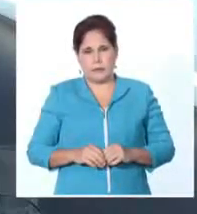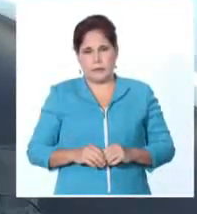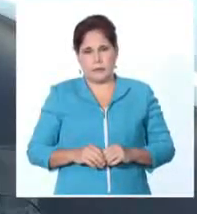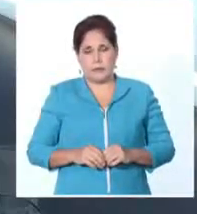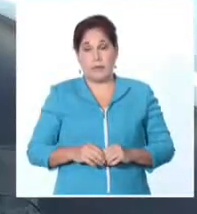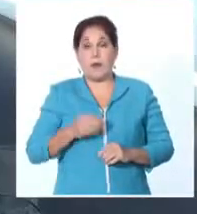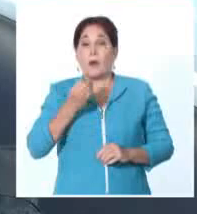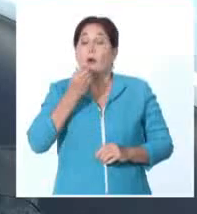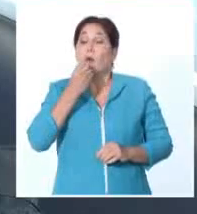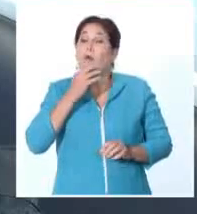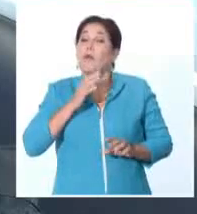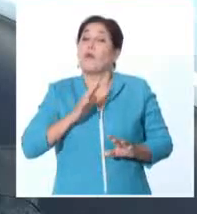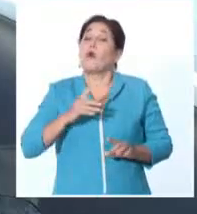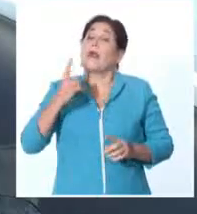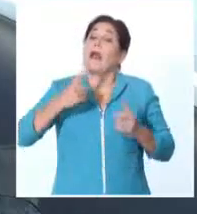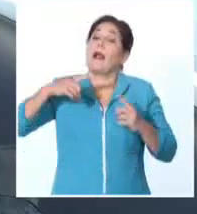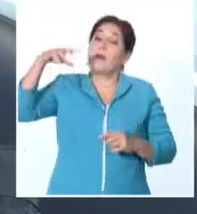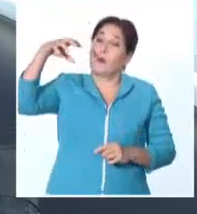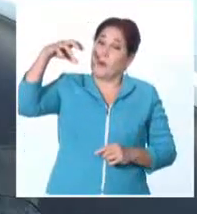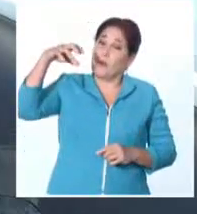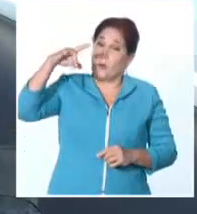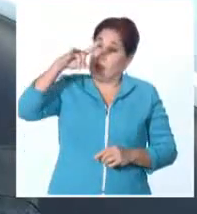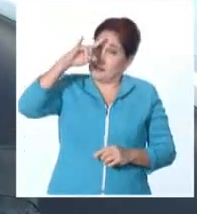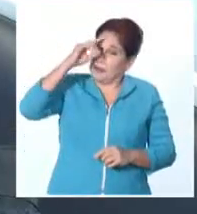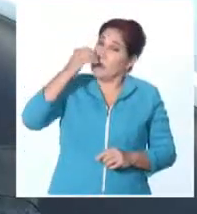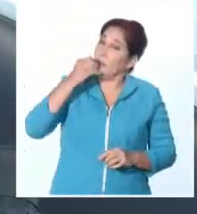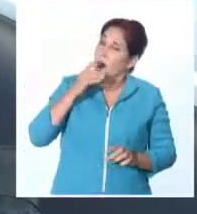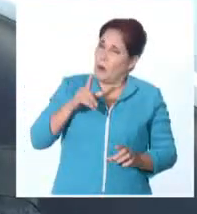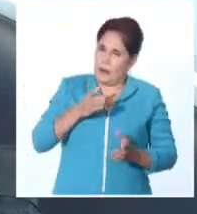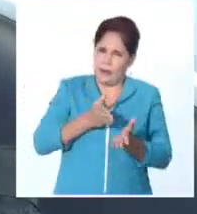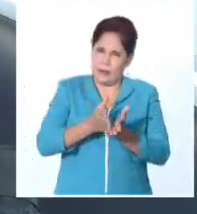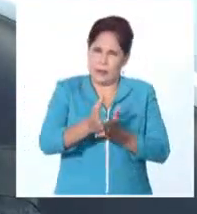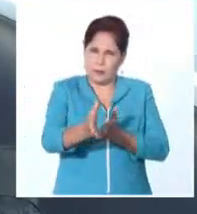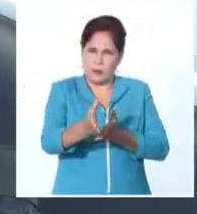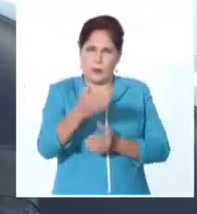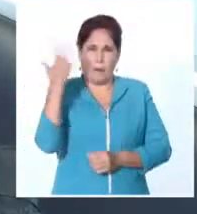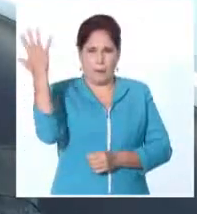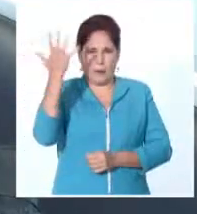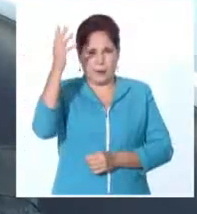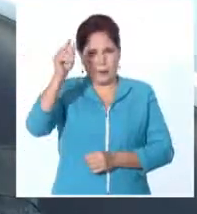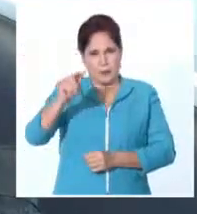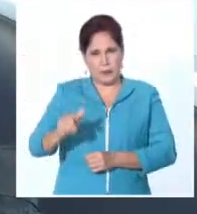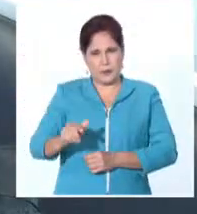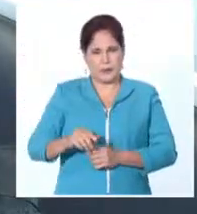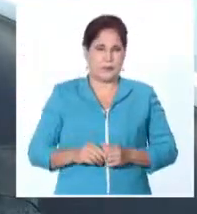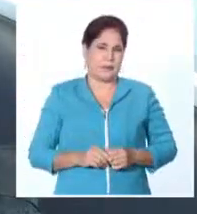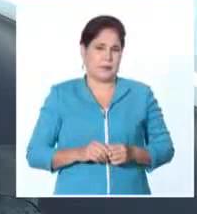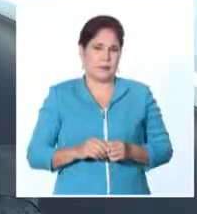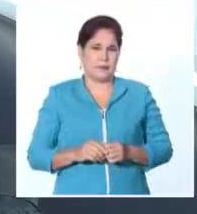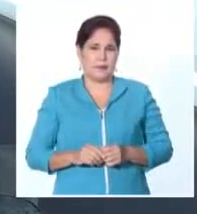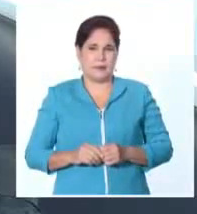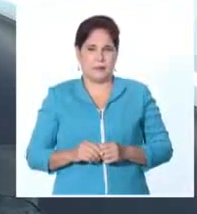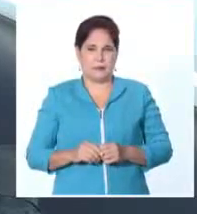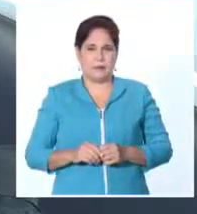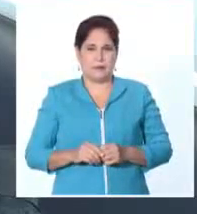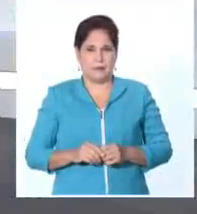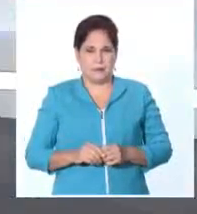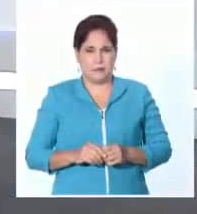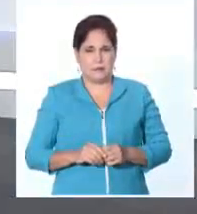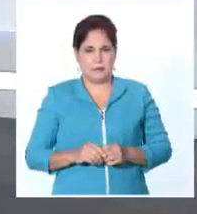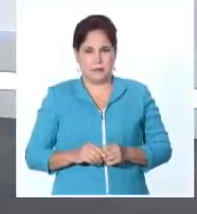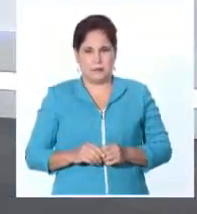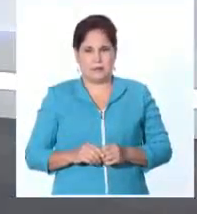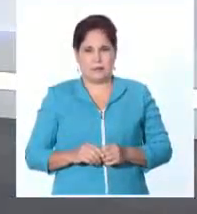pudieran ocurrir precipitaciones. La deja usted entonces con las duras noticias de las altas temperaturas para las próximas horas. Adelante.